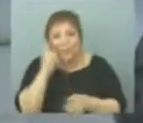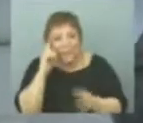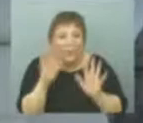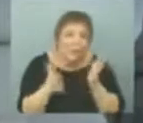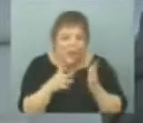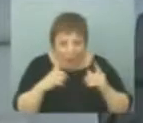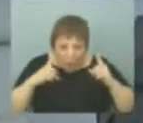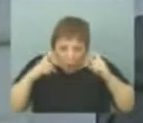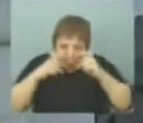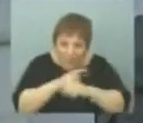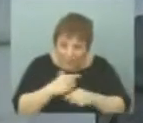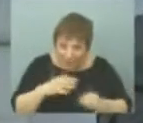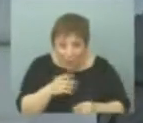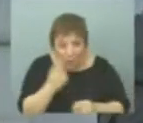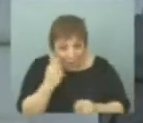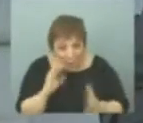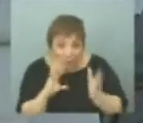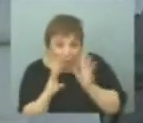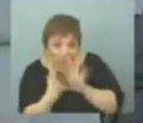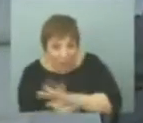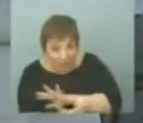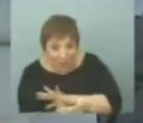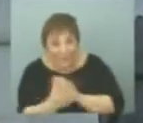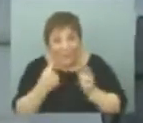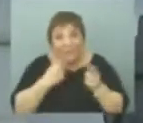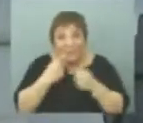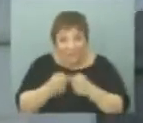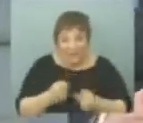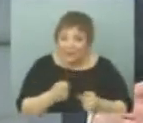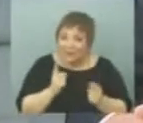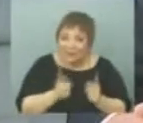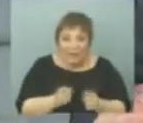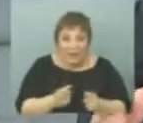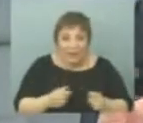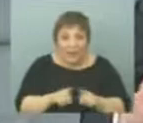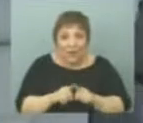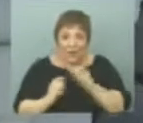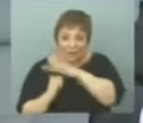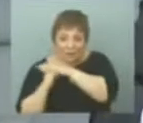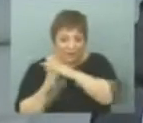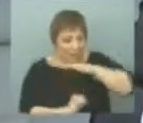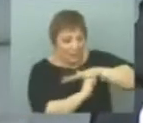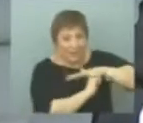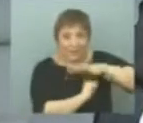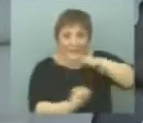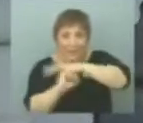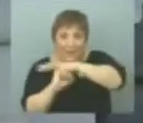vea la complejidad de un acuerdo de ese tipo. Entonces, hay que quererlo. Y esas son las patas. Con ese